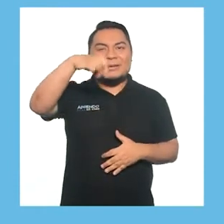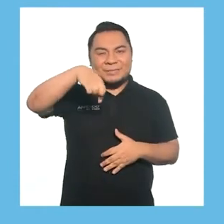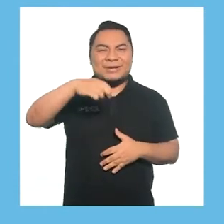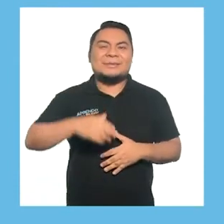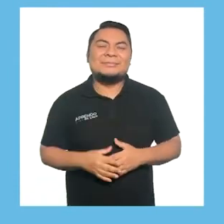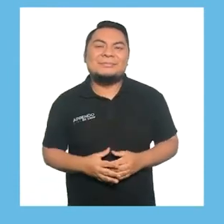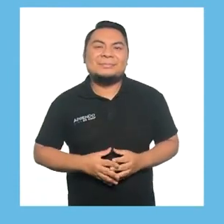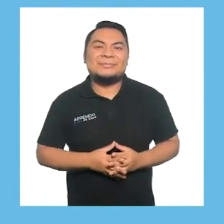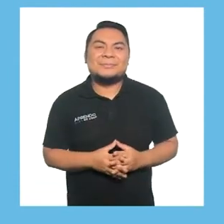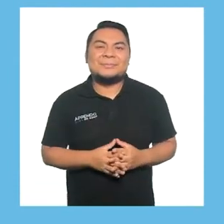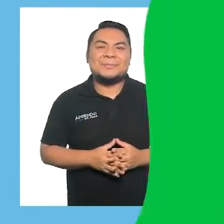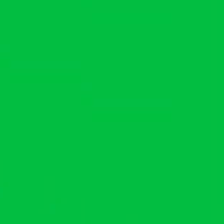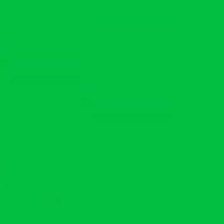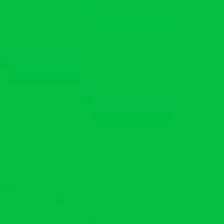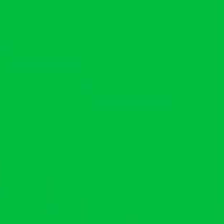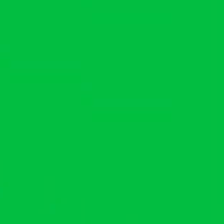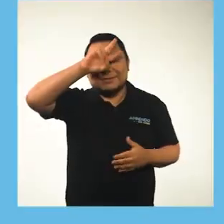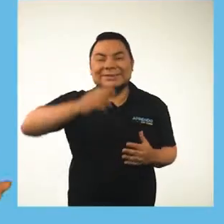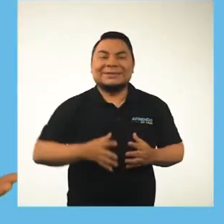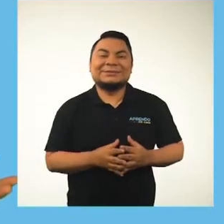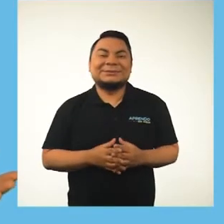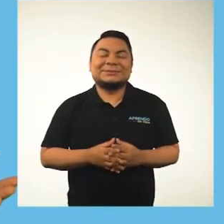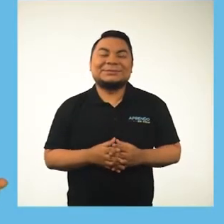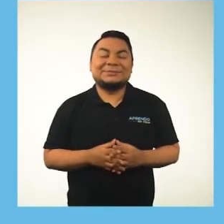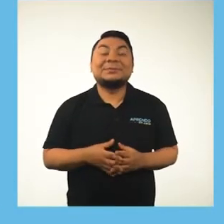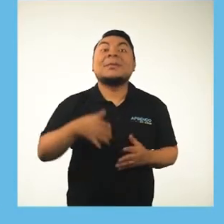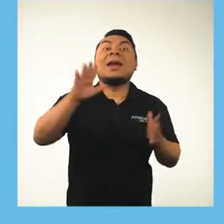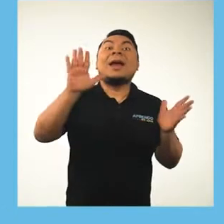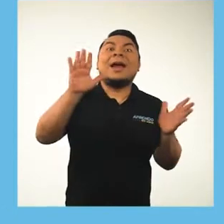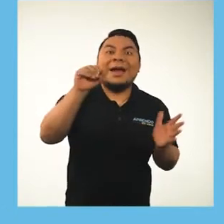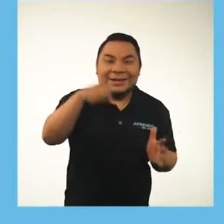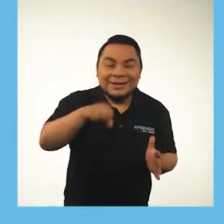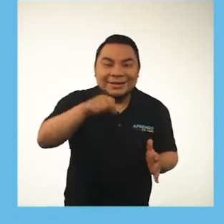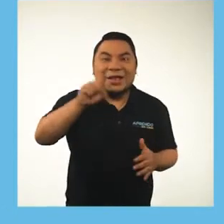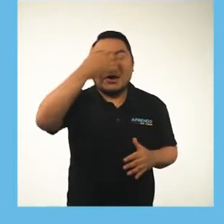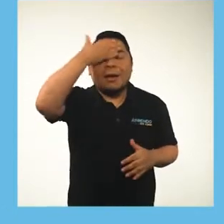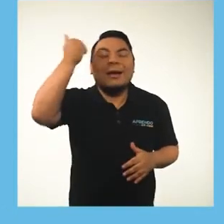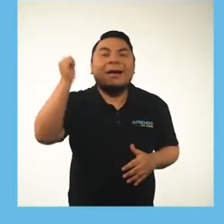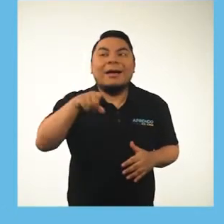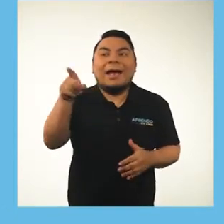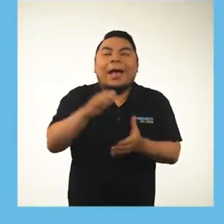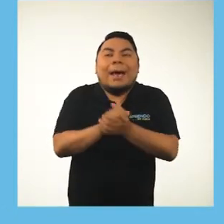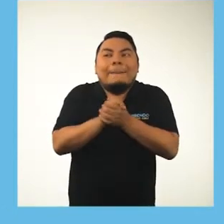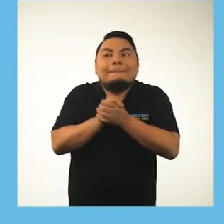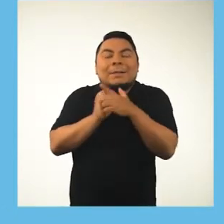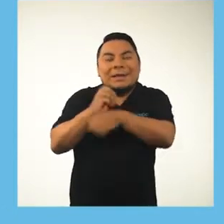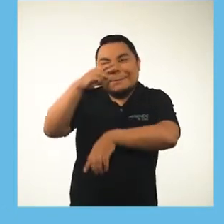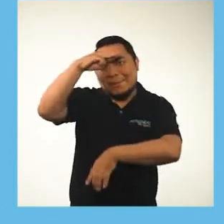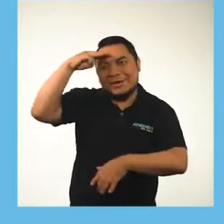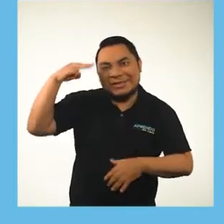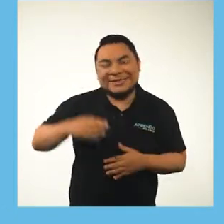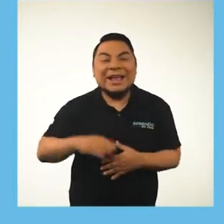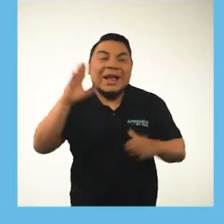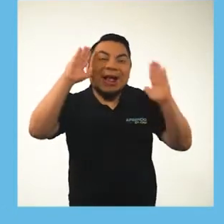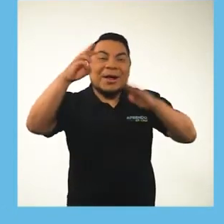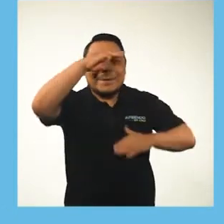en lengua de señas peruana. ¡Cierto! ¡No me puedo olvidar de mi buen amigo Moisés! ¡Hola, Moisés!